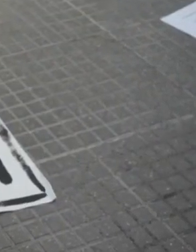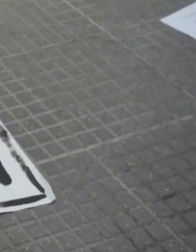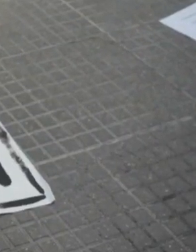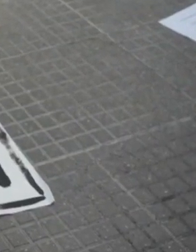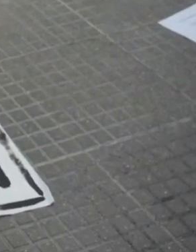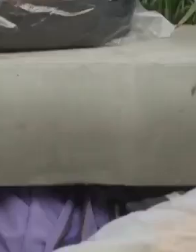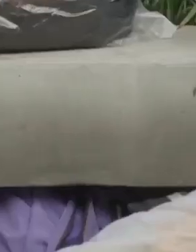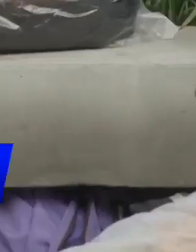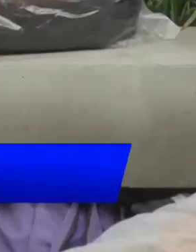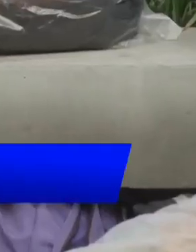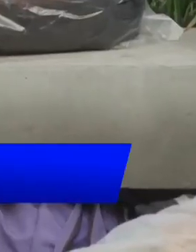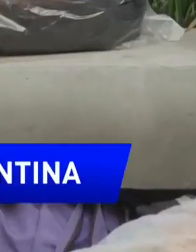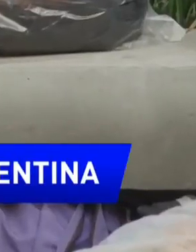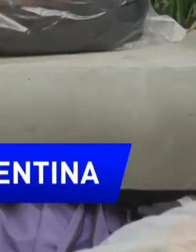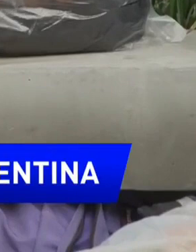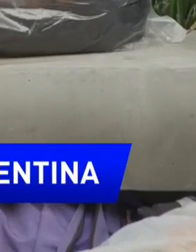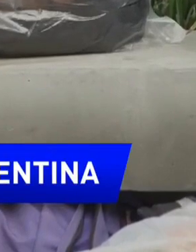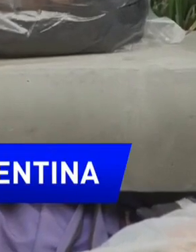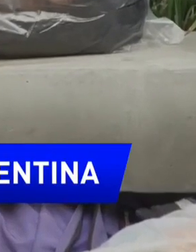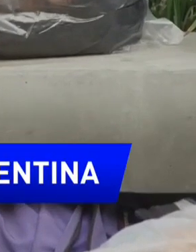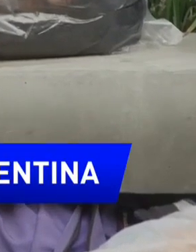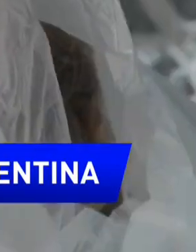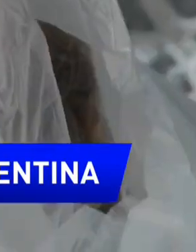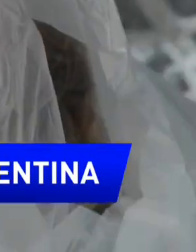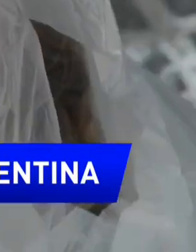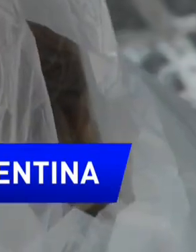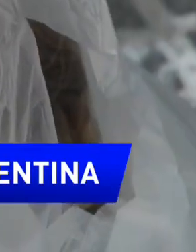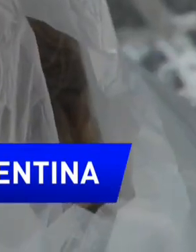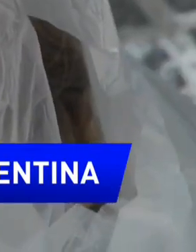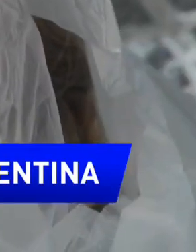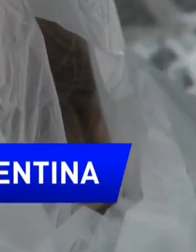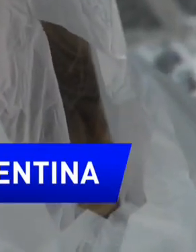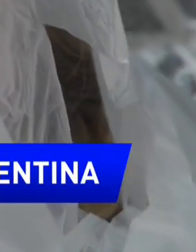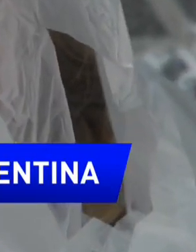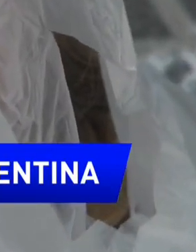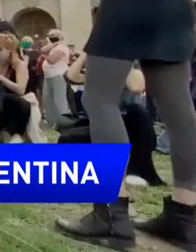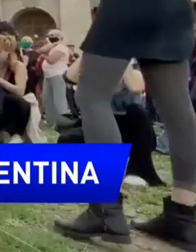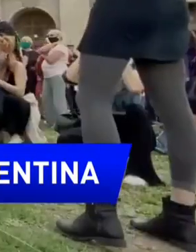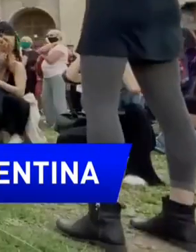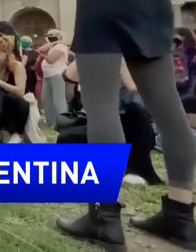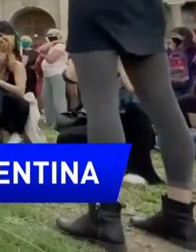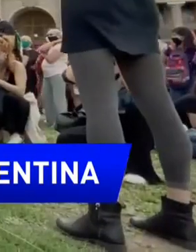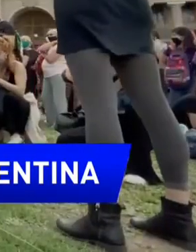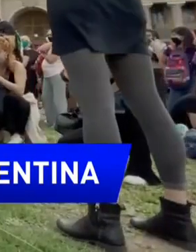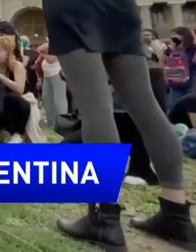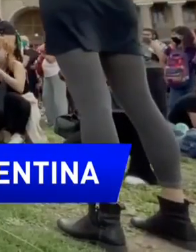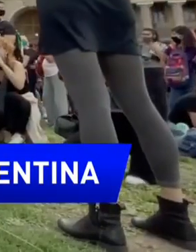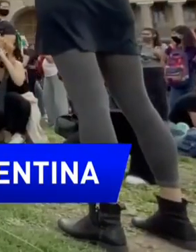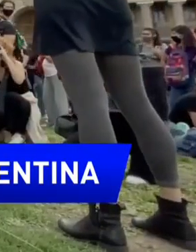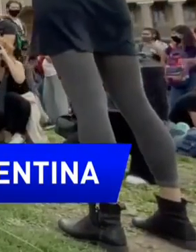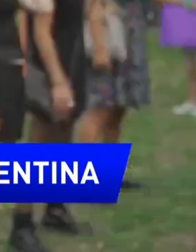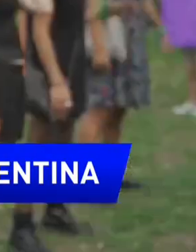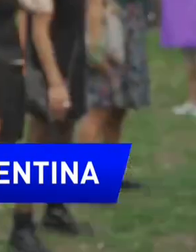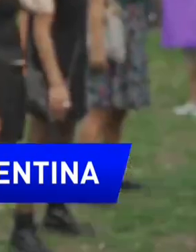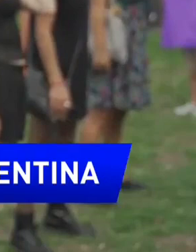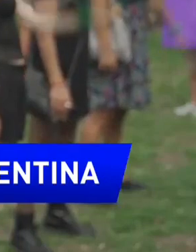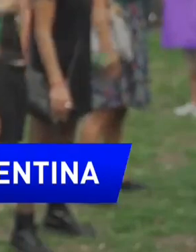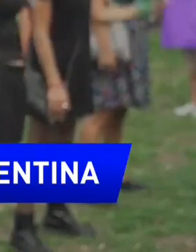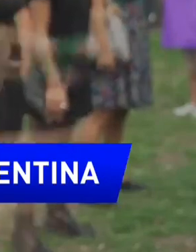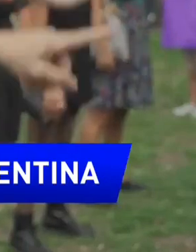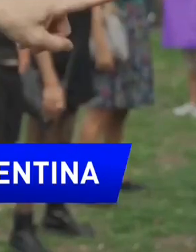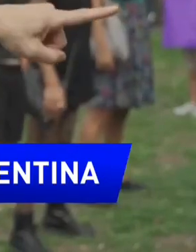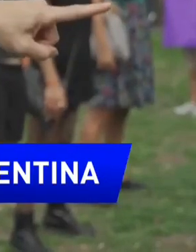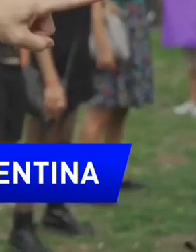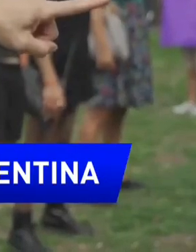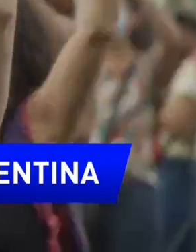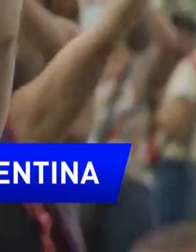policía no atendiera los llamados de una joven que terminó por ser asesinada por su expareja, el movimiento Ni Una Menos se movilizó frente a los tribunales de todo el